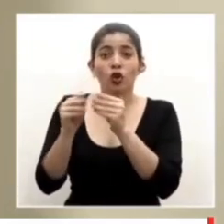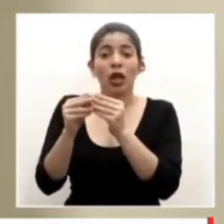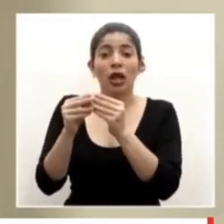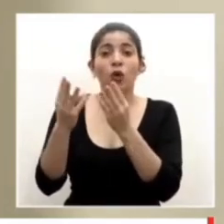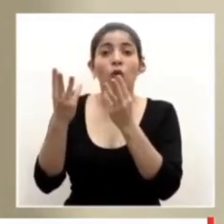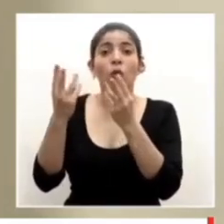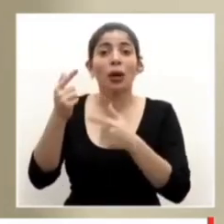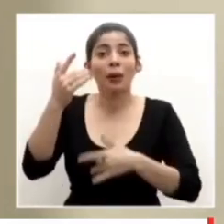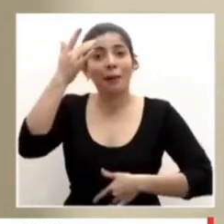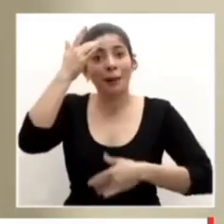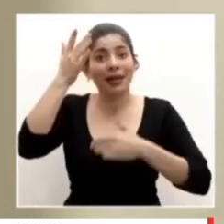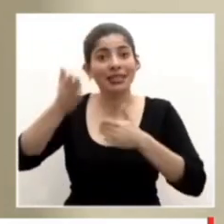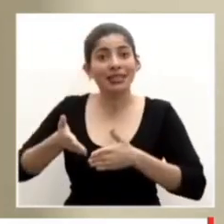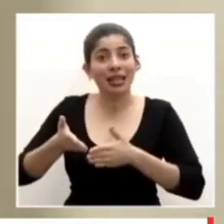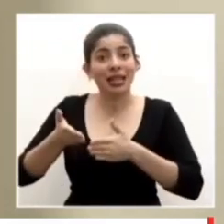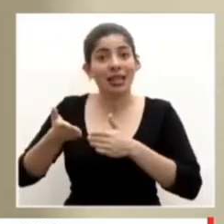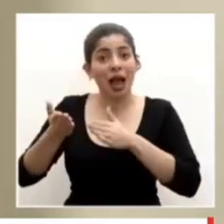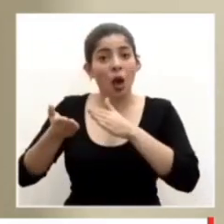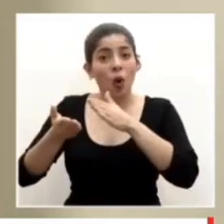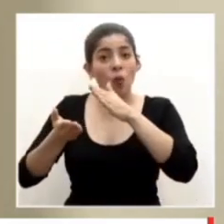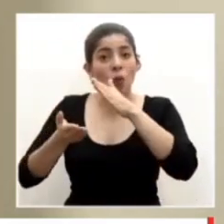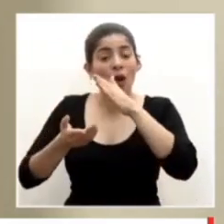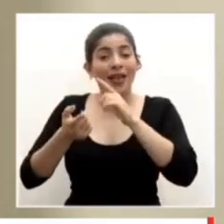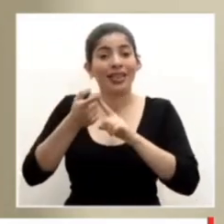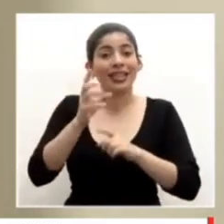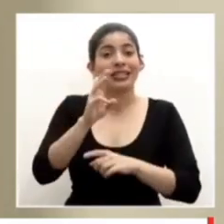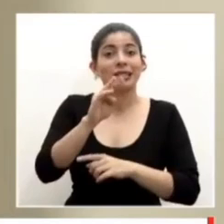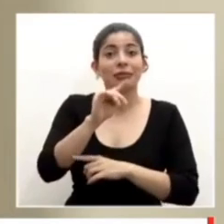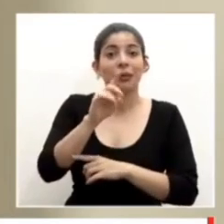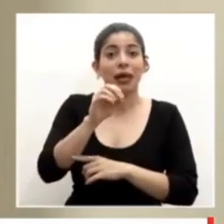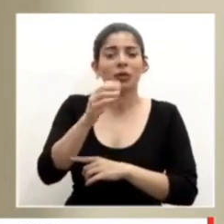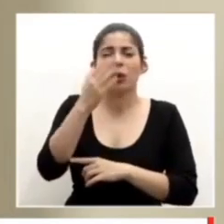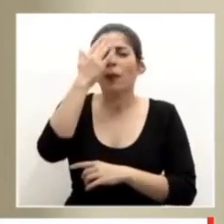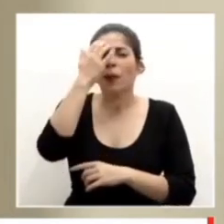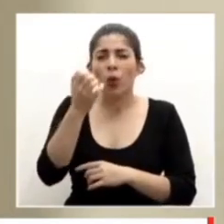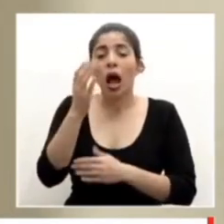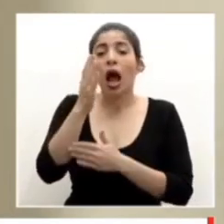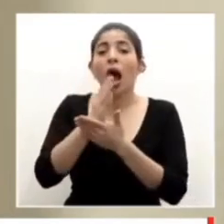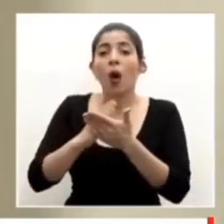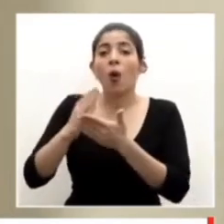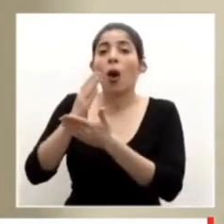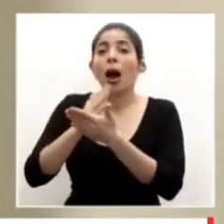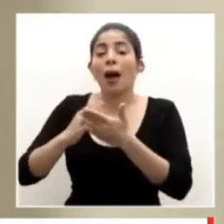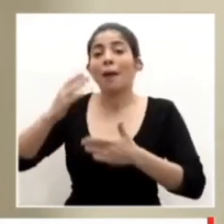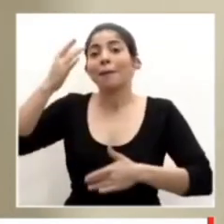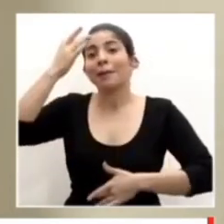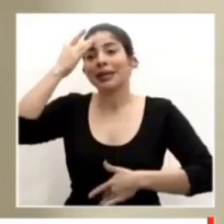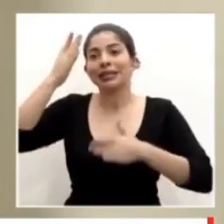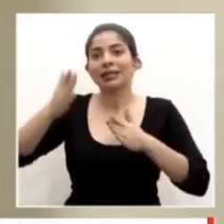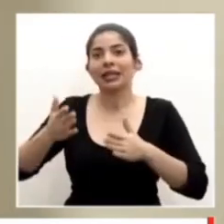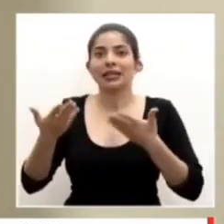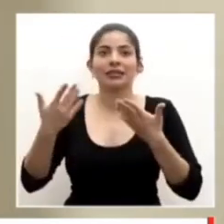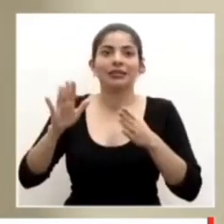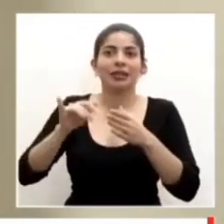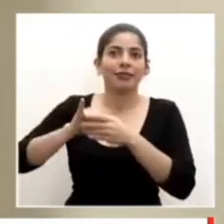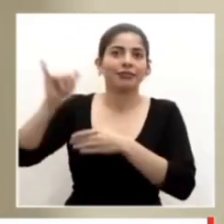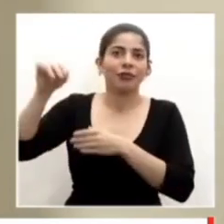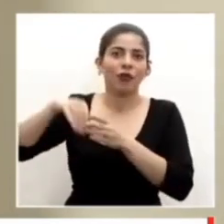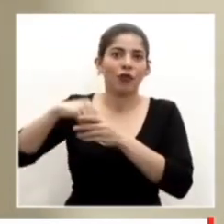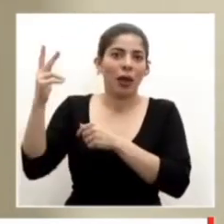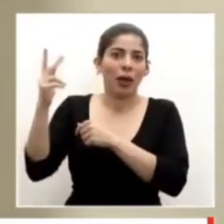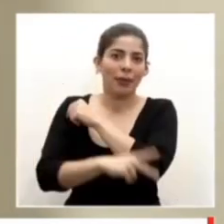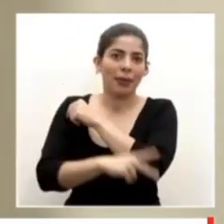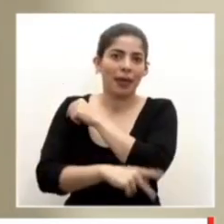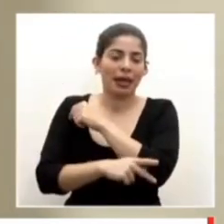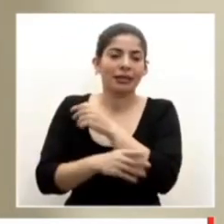de pacientes acumulados desde el 6 de marzo, porque algunos de esos pacientes, inclusive ya no están en el país, ya eran